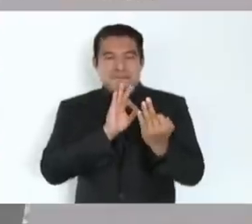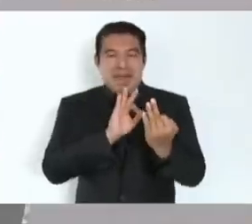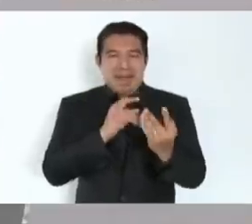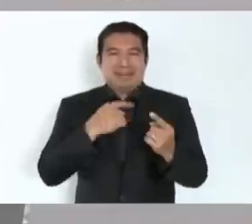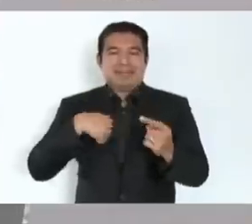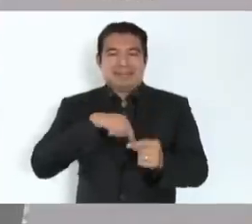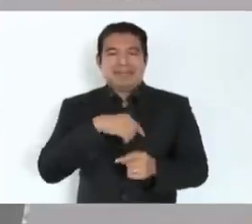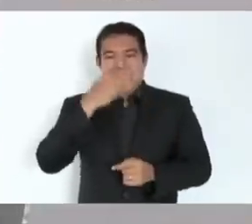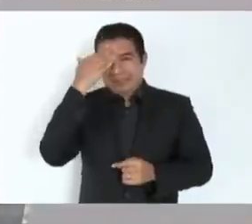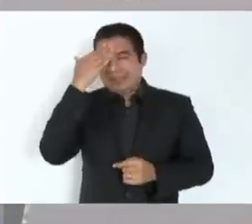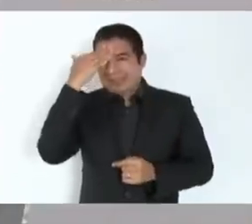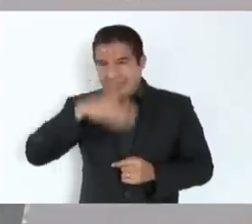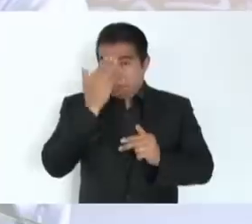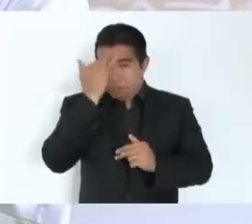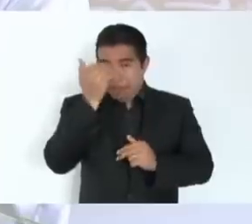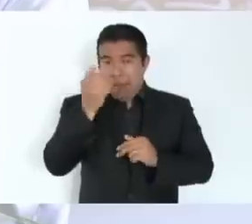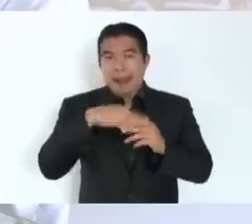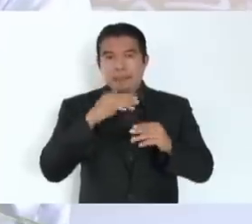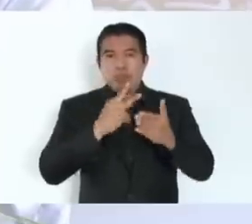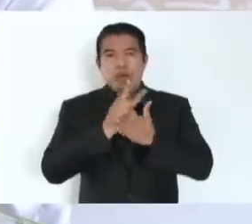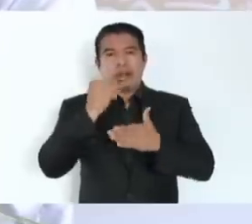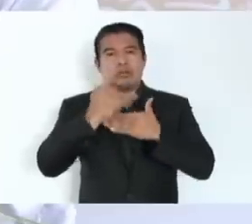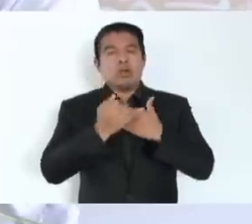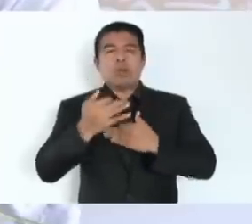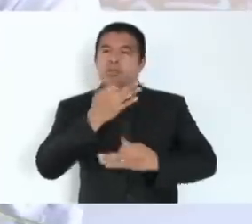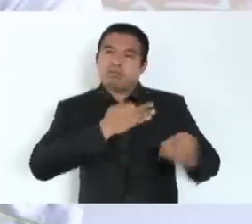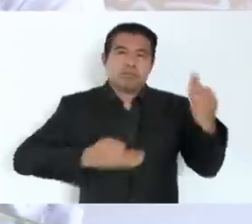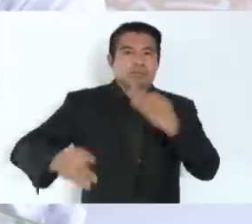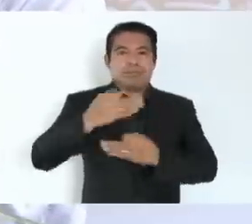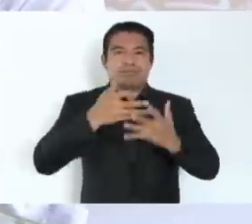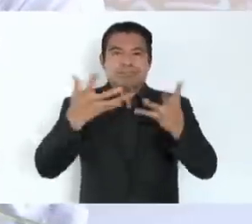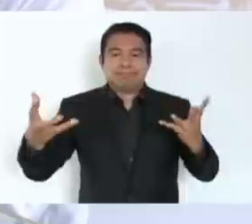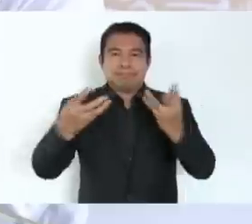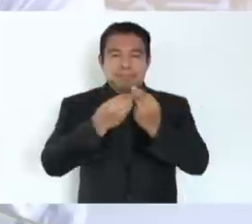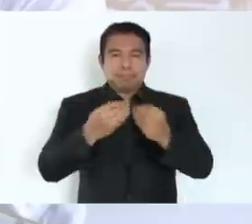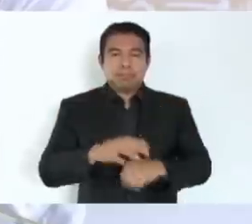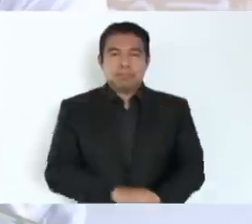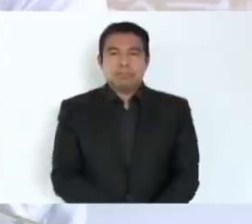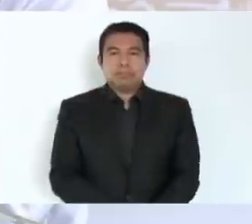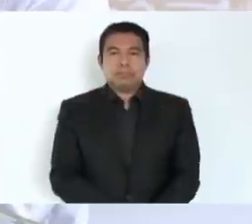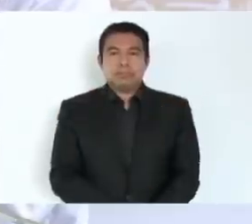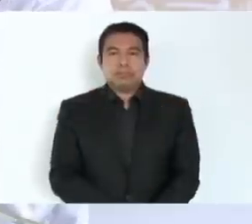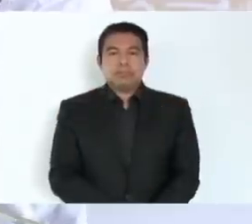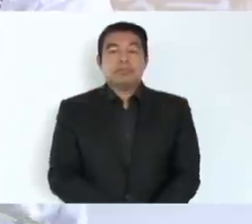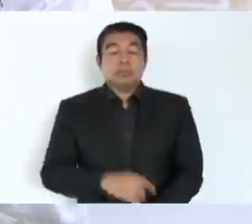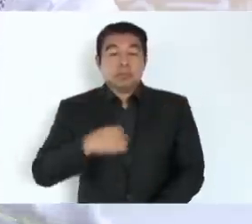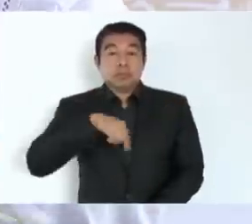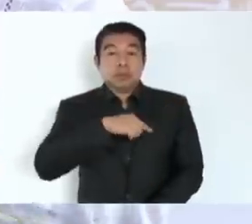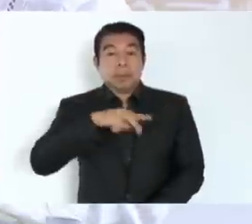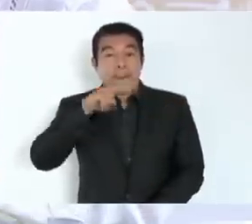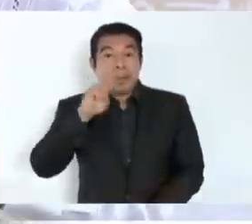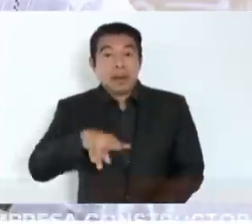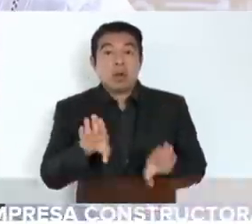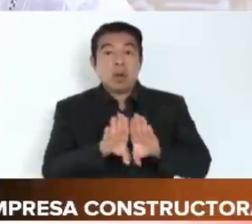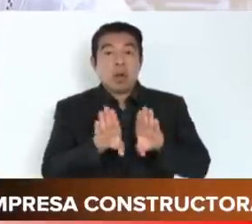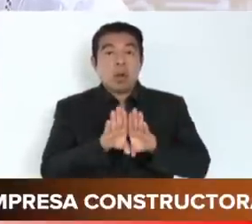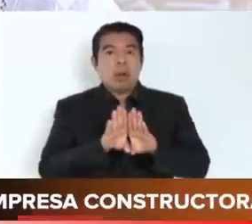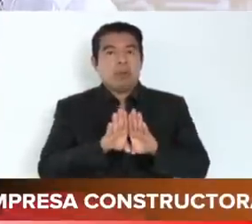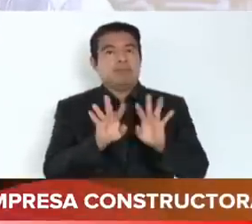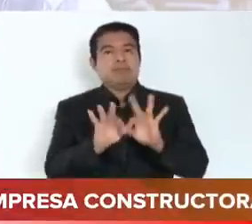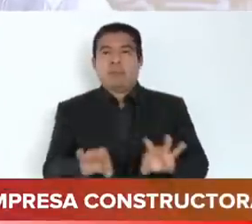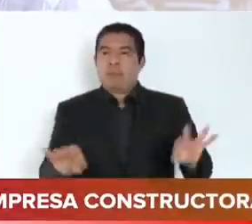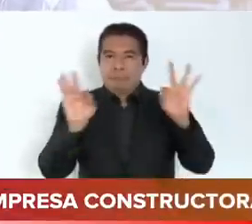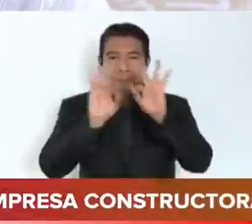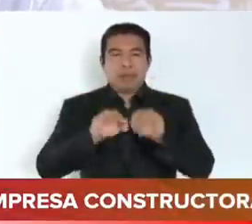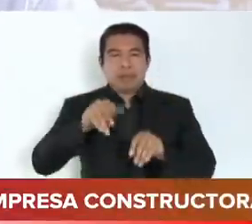construcción del TREMAYA. Me complesa informar que el proyecto ejecutivo registra un importante avance, y, contamos